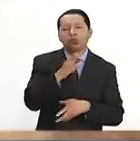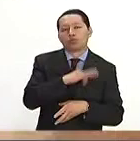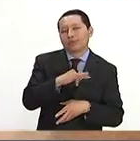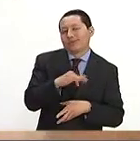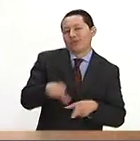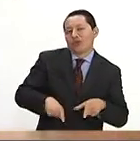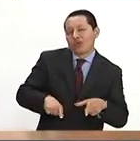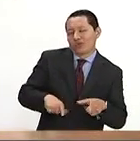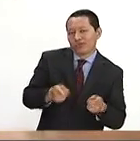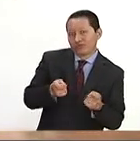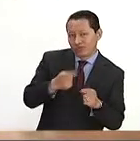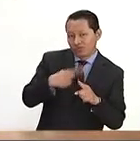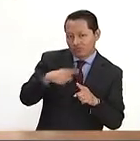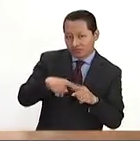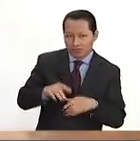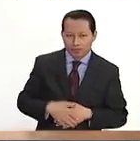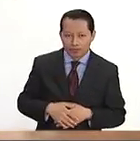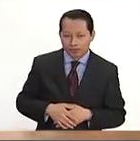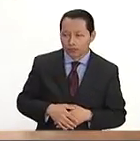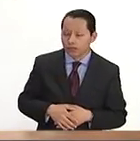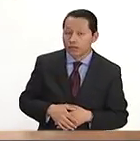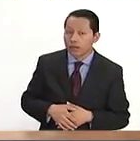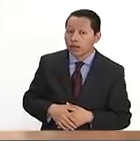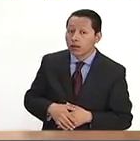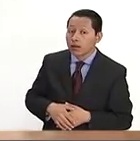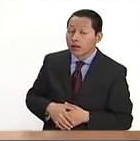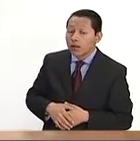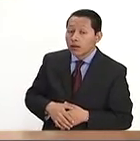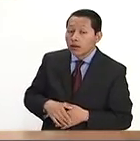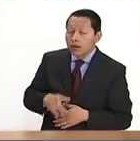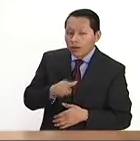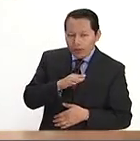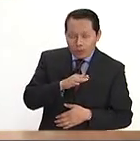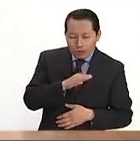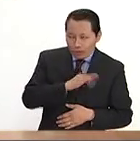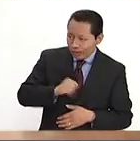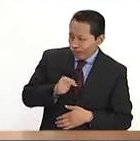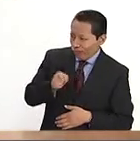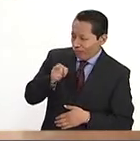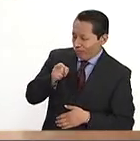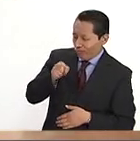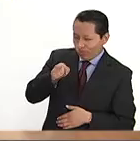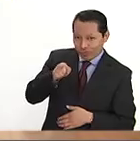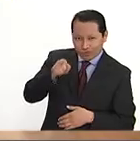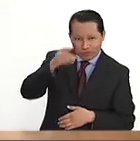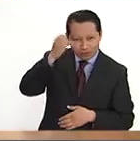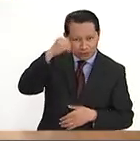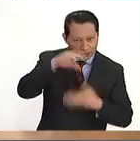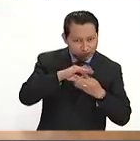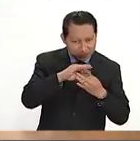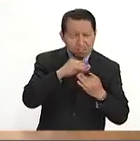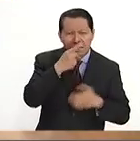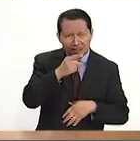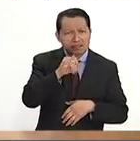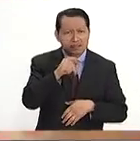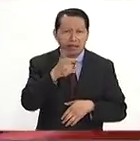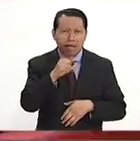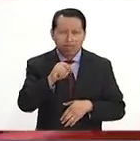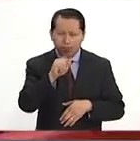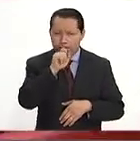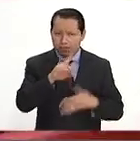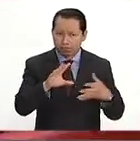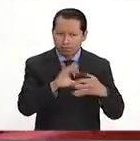¿Tú qué opinas? En efecto, bueno, coincido con todo lo que dice Gaby, pero también al interior de los partidos, y ese es parte también de este trabajo que queremos hacer,